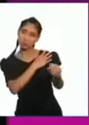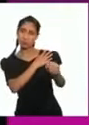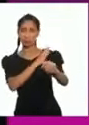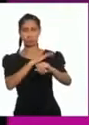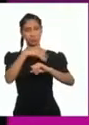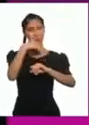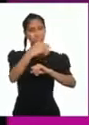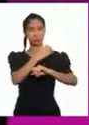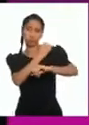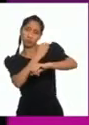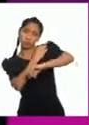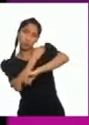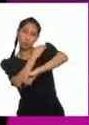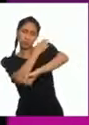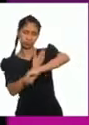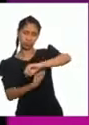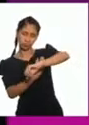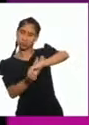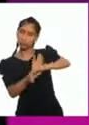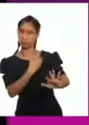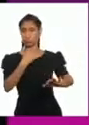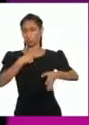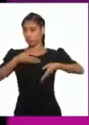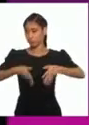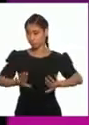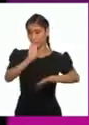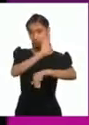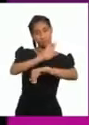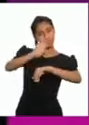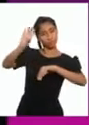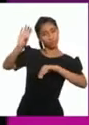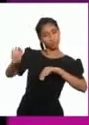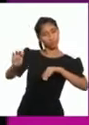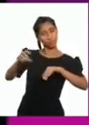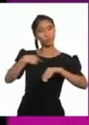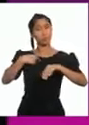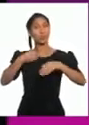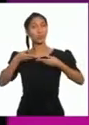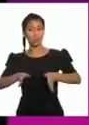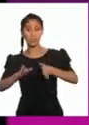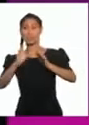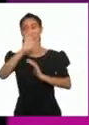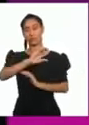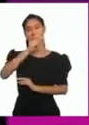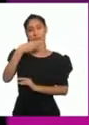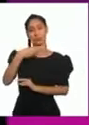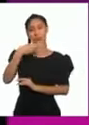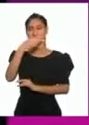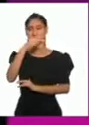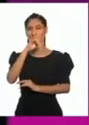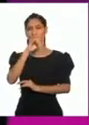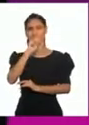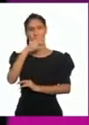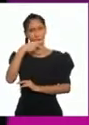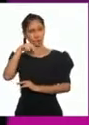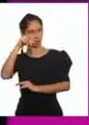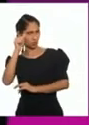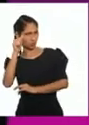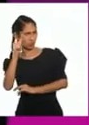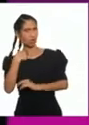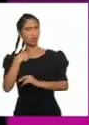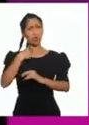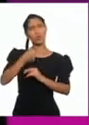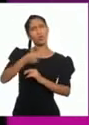planteo. Yo soy cajamarquino. O sea, nacido en Cuxunga. Mocoso,